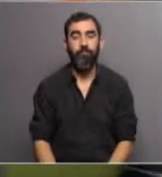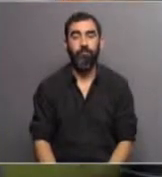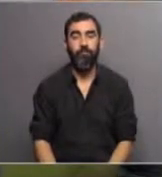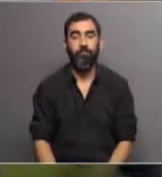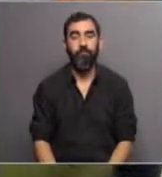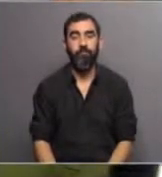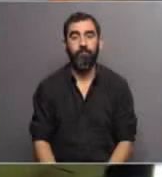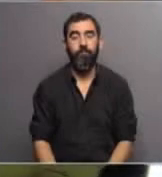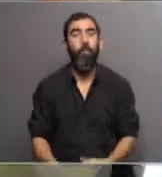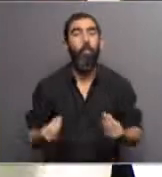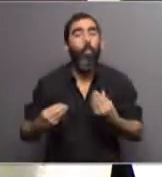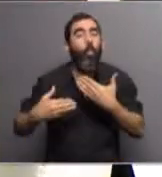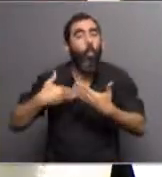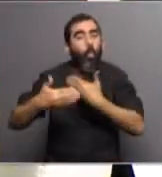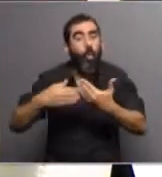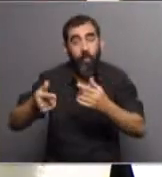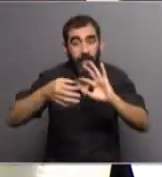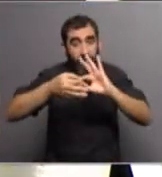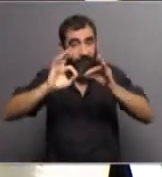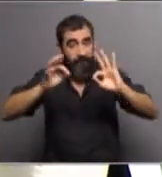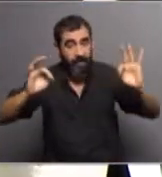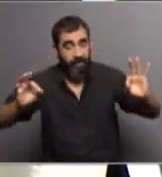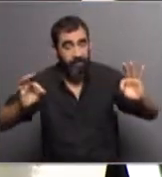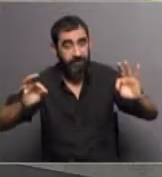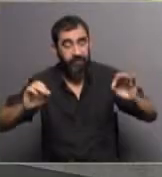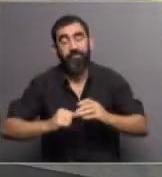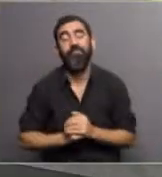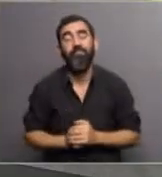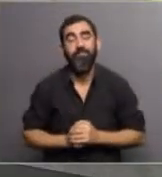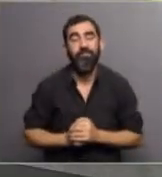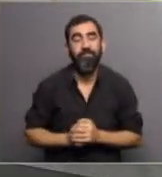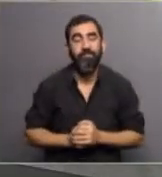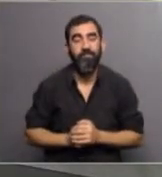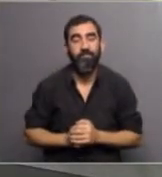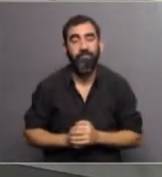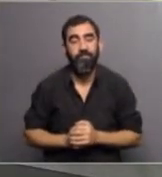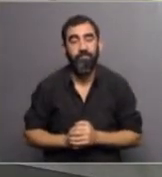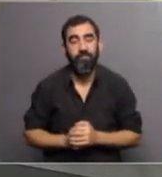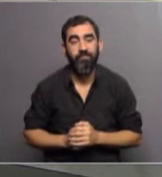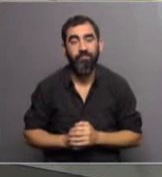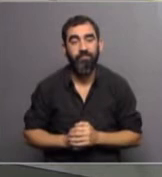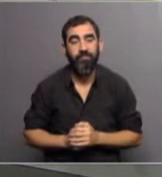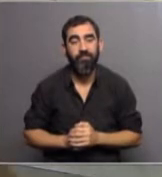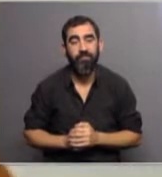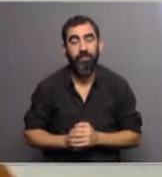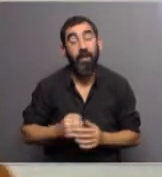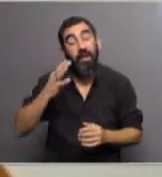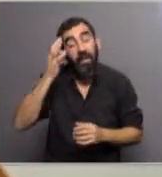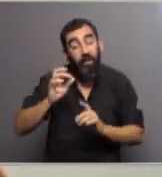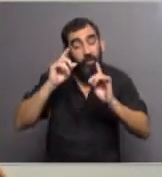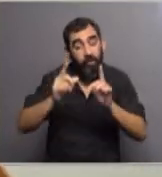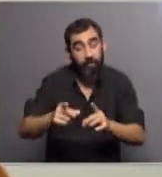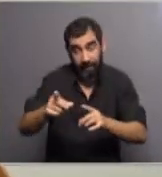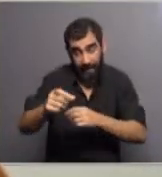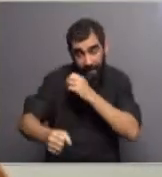¿Cómo seguimos? ¿Después de esta frase uno simplemente pone el punto? Sí, la verdad que sí, creo que además después